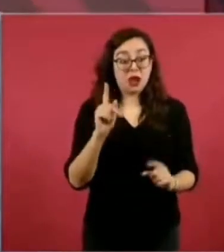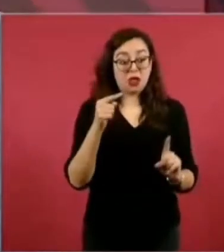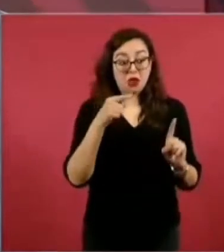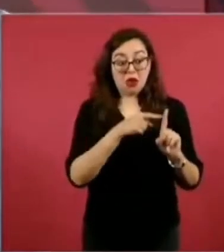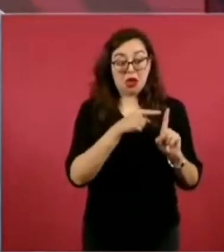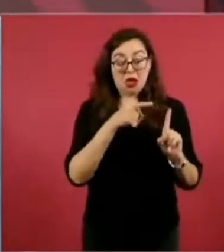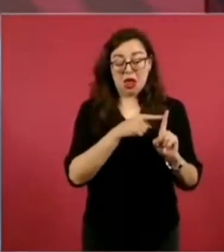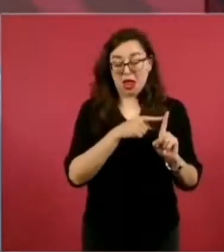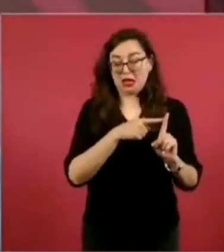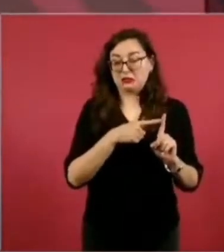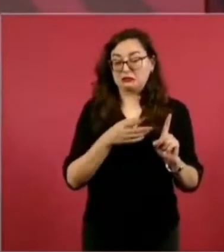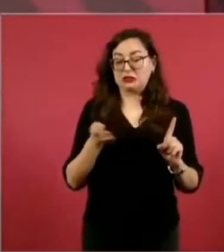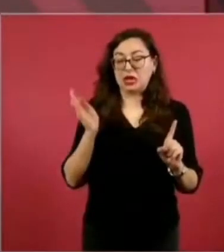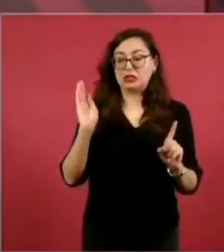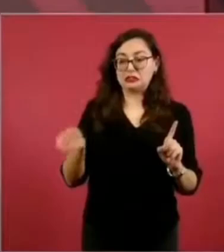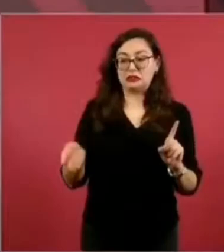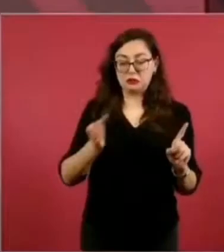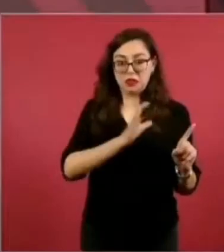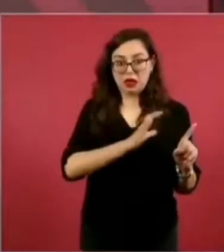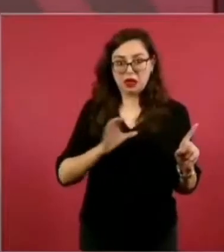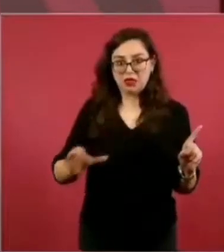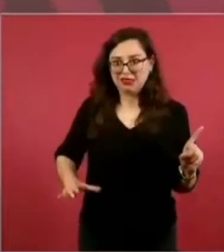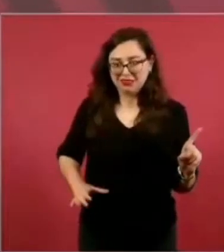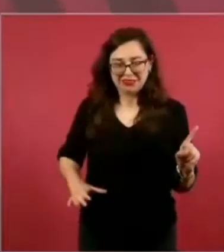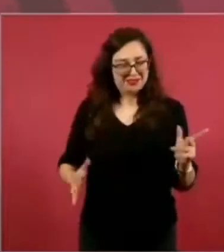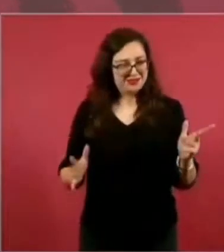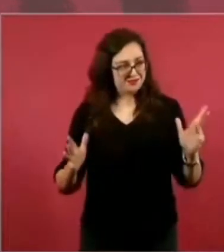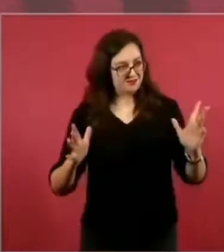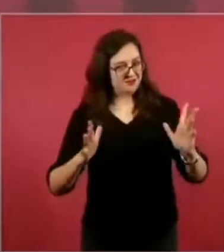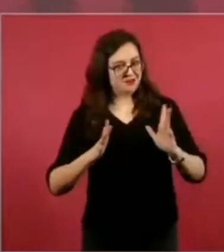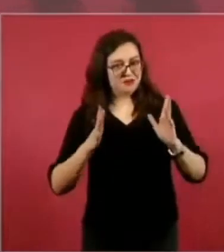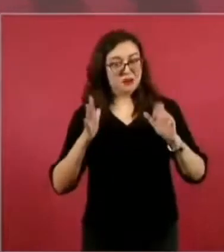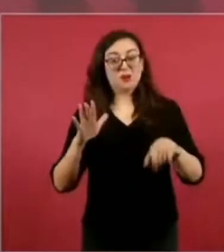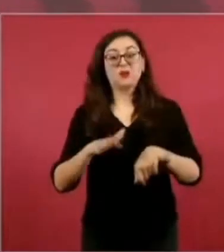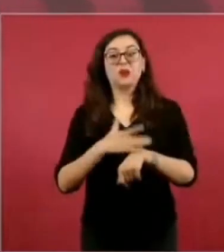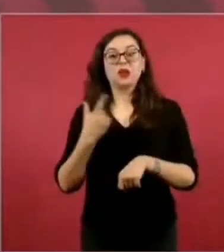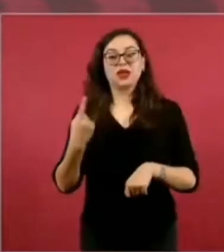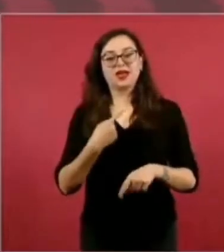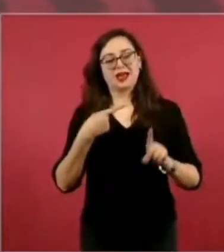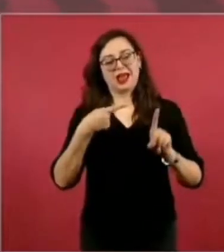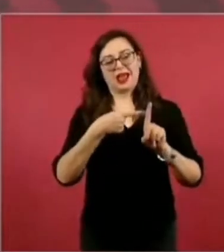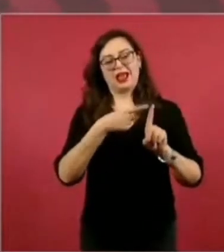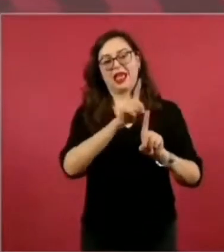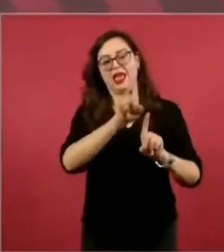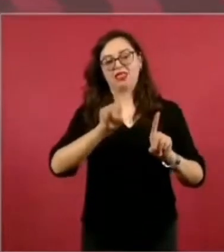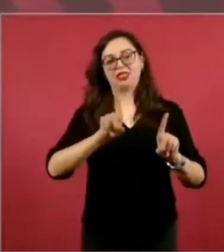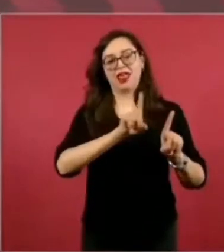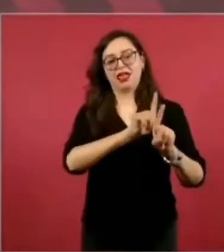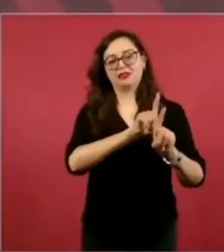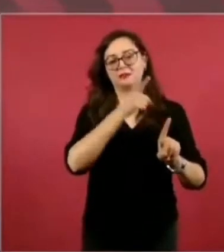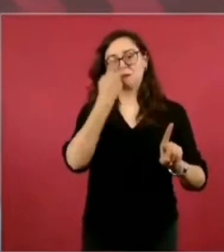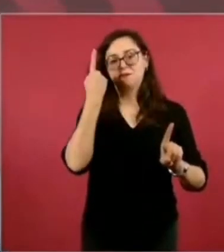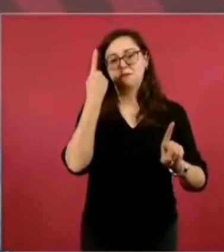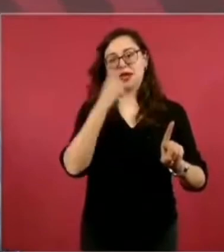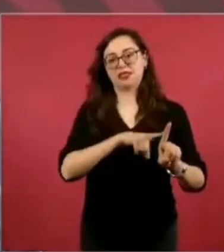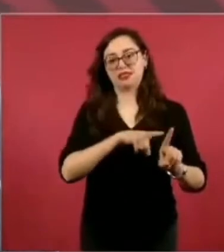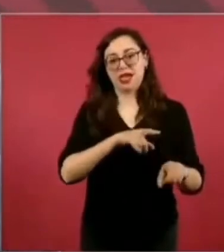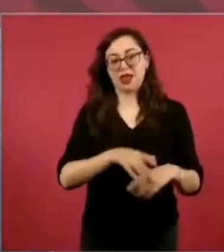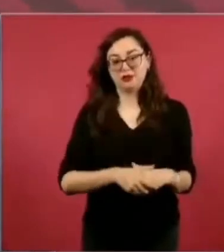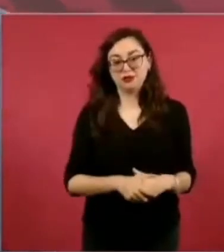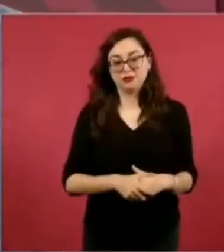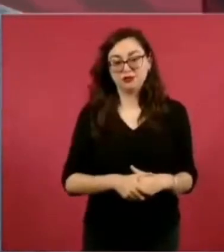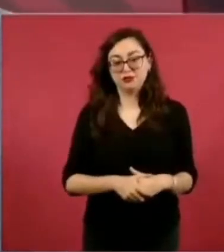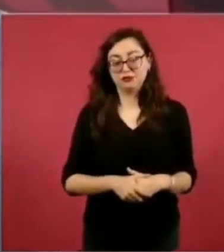falsos todos estos, le dieron el registro y compitió